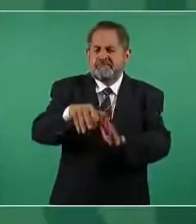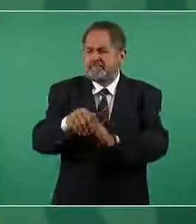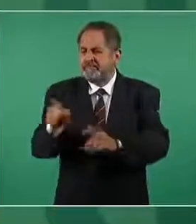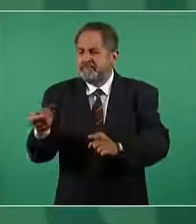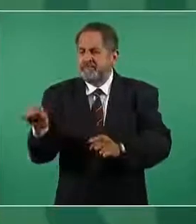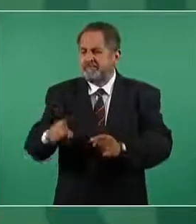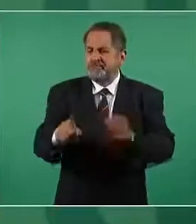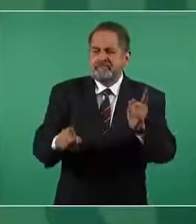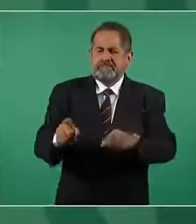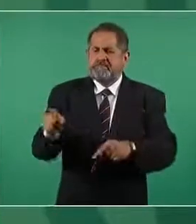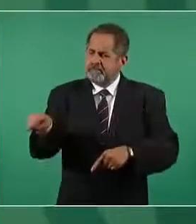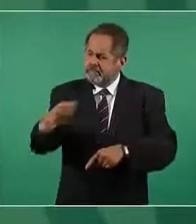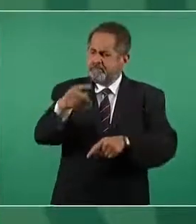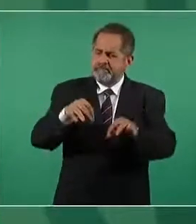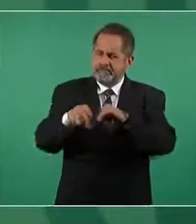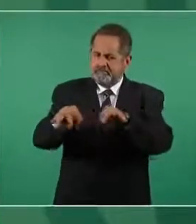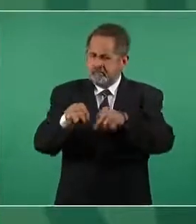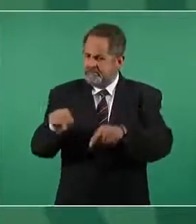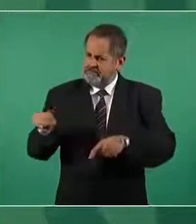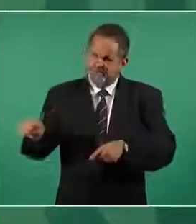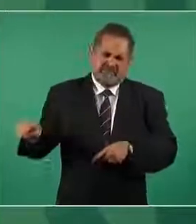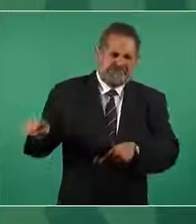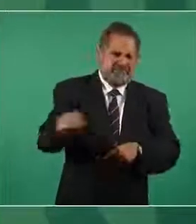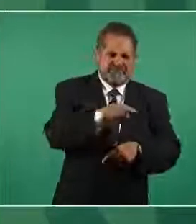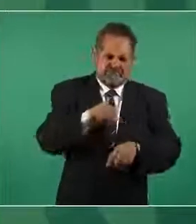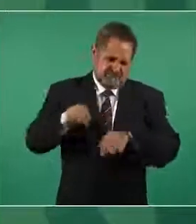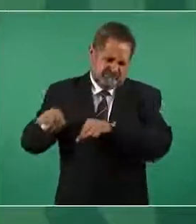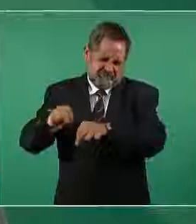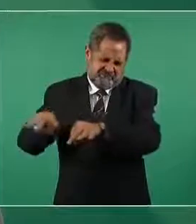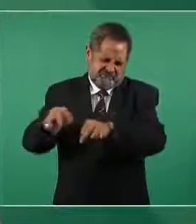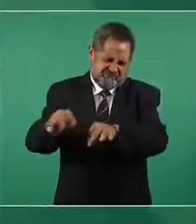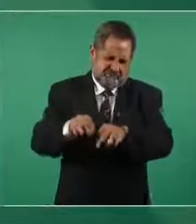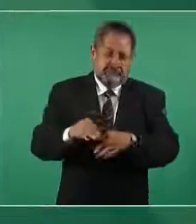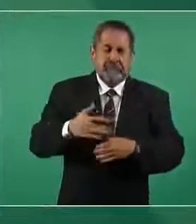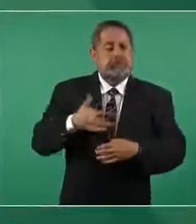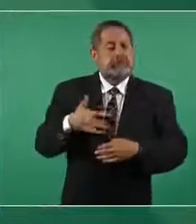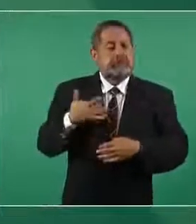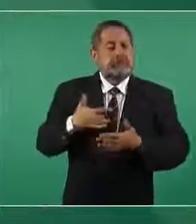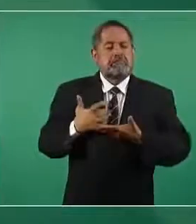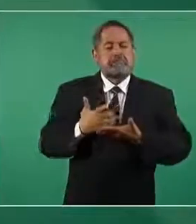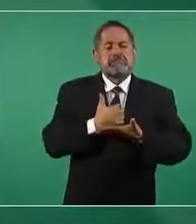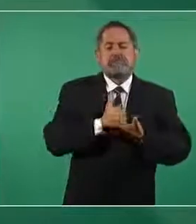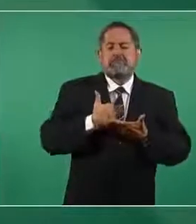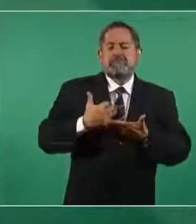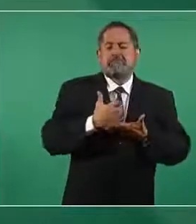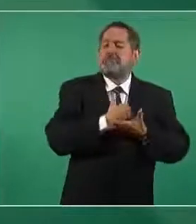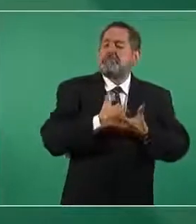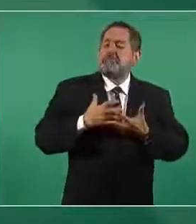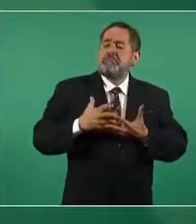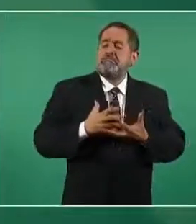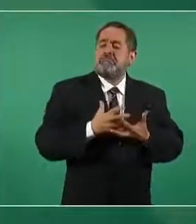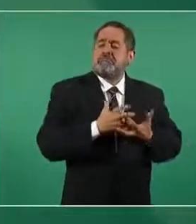trabajador porque el burgués